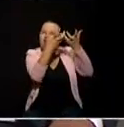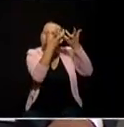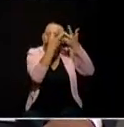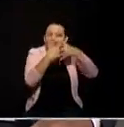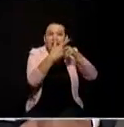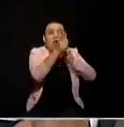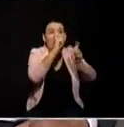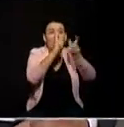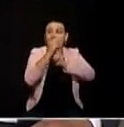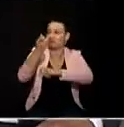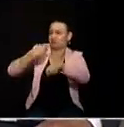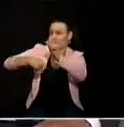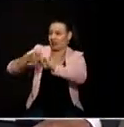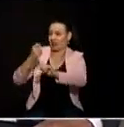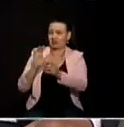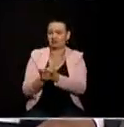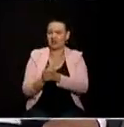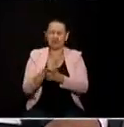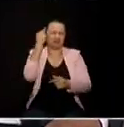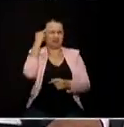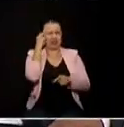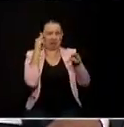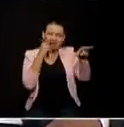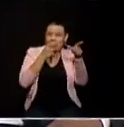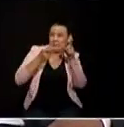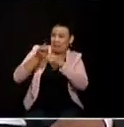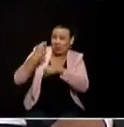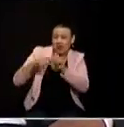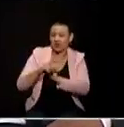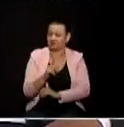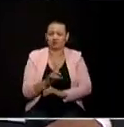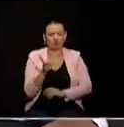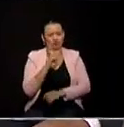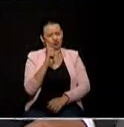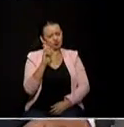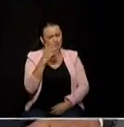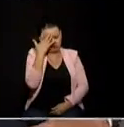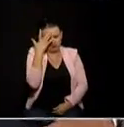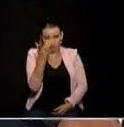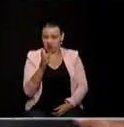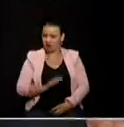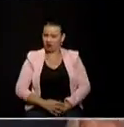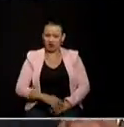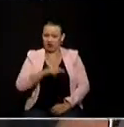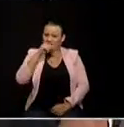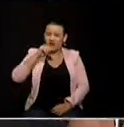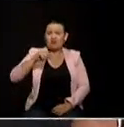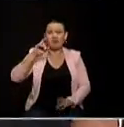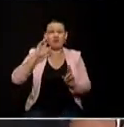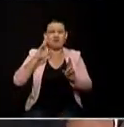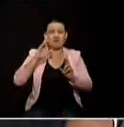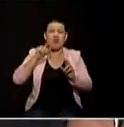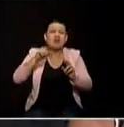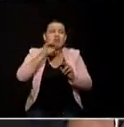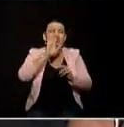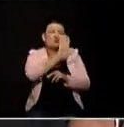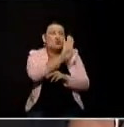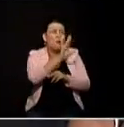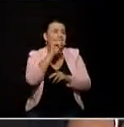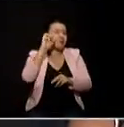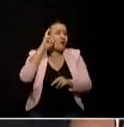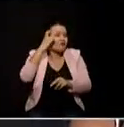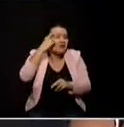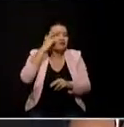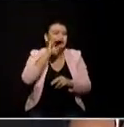pretender privatizar la yo creo que la flá tiene que seguir siendo ciento por ciento pública la fábrica de